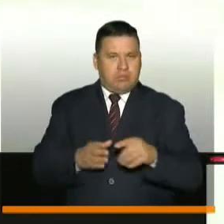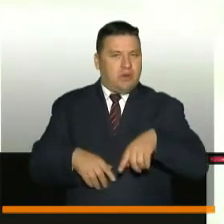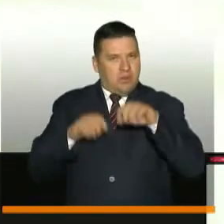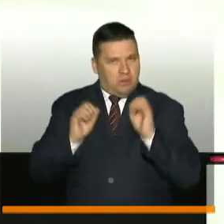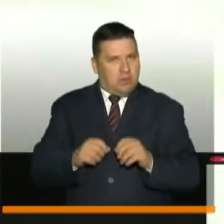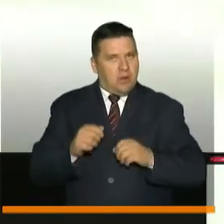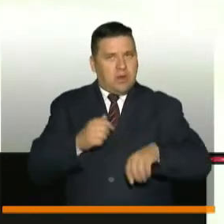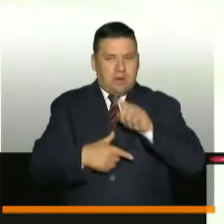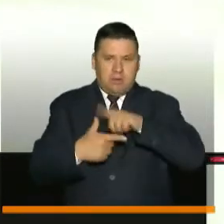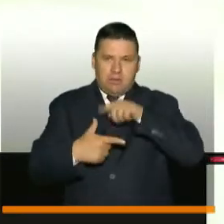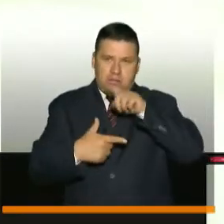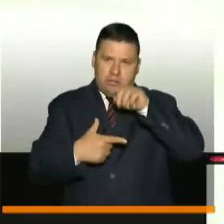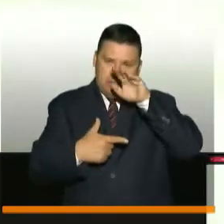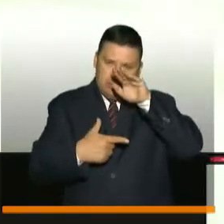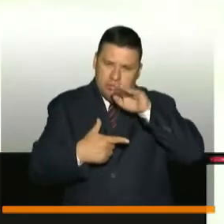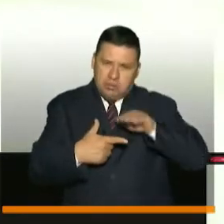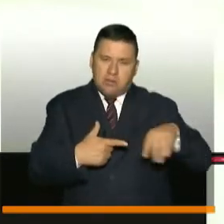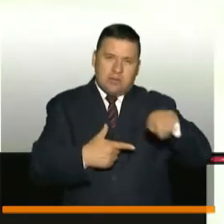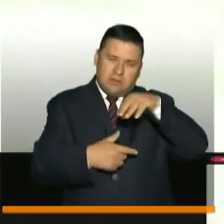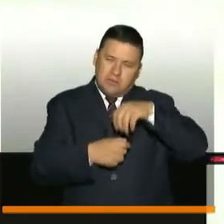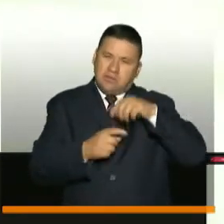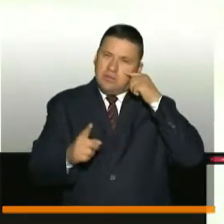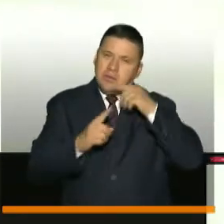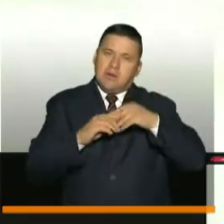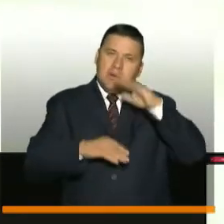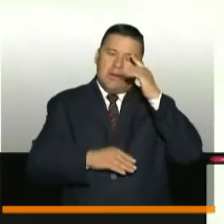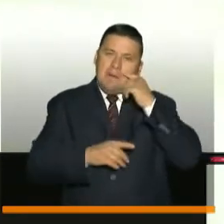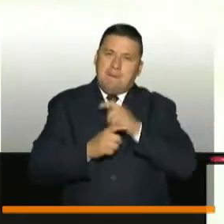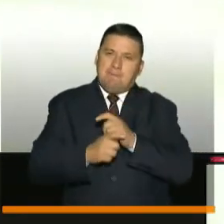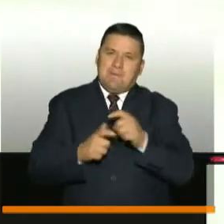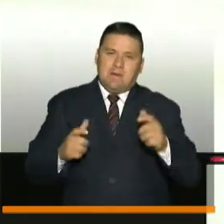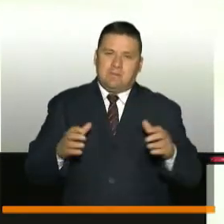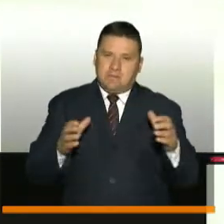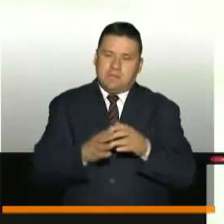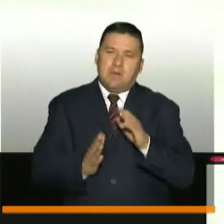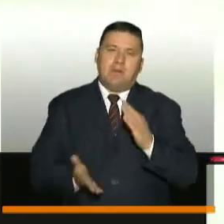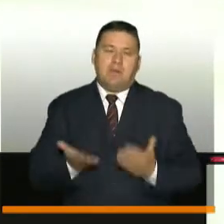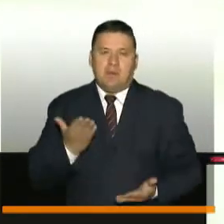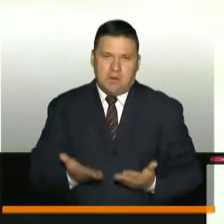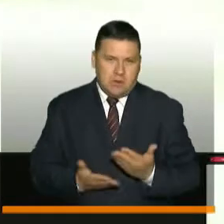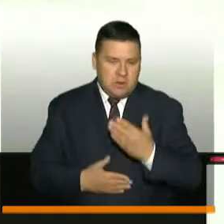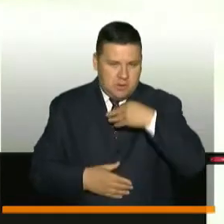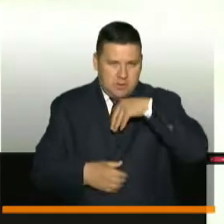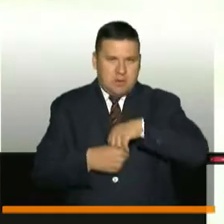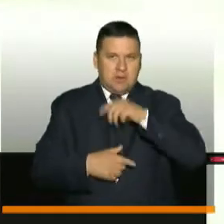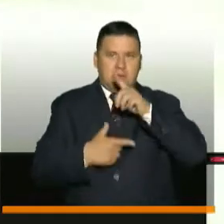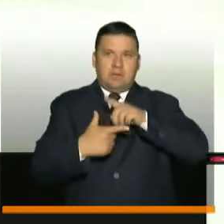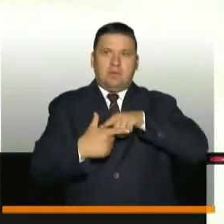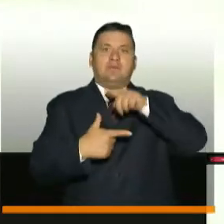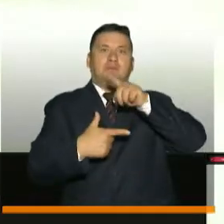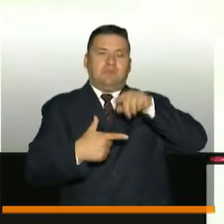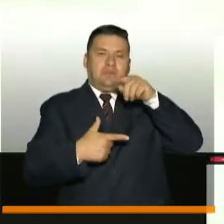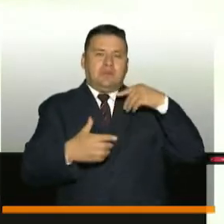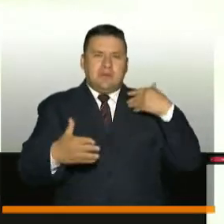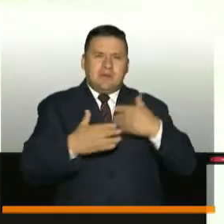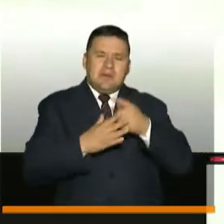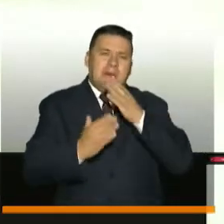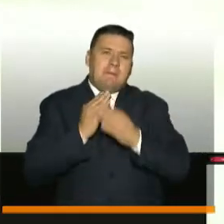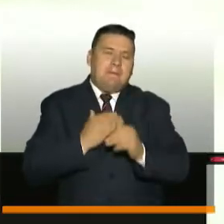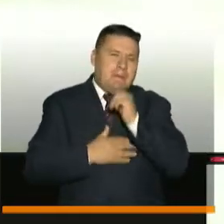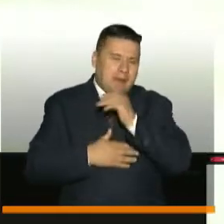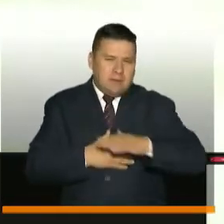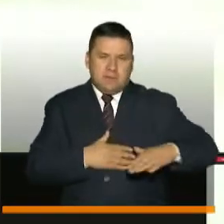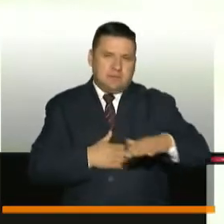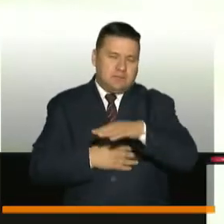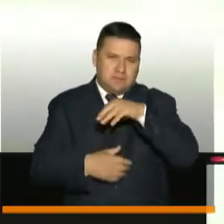que podamos reducir en mayor proporción esa posibilidad de crecimiento en los índices de pobreza